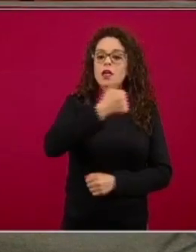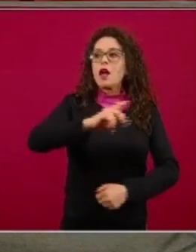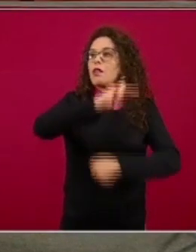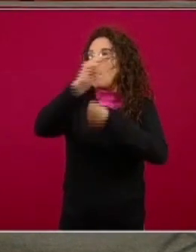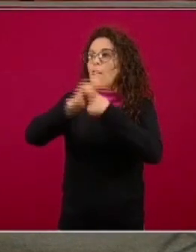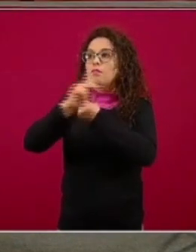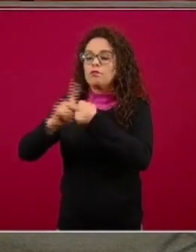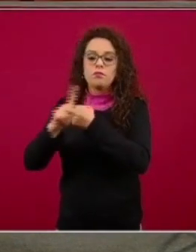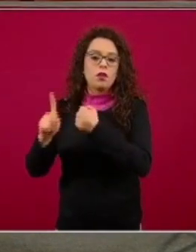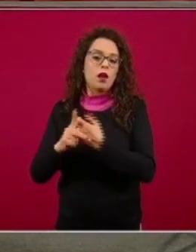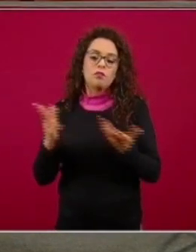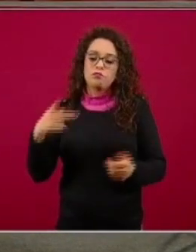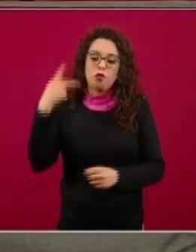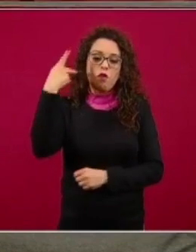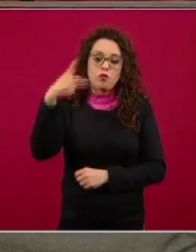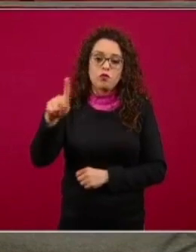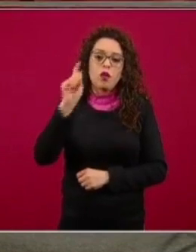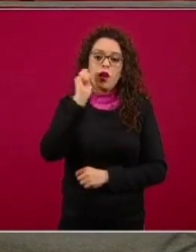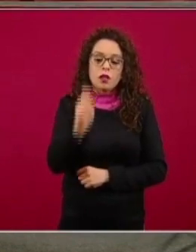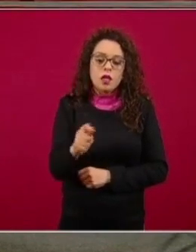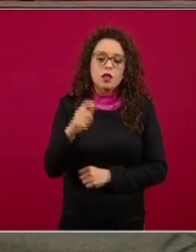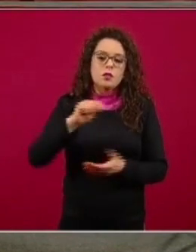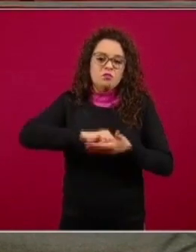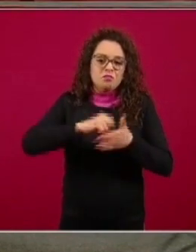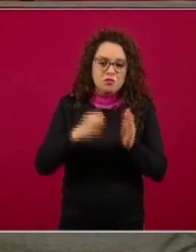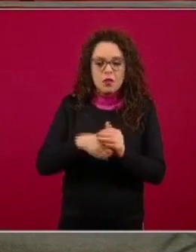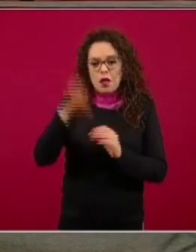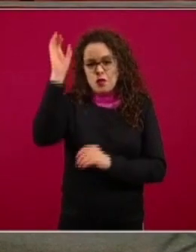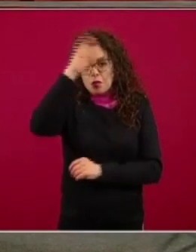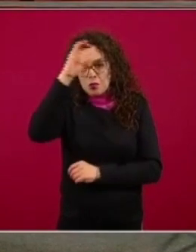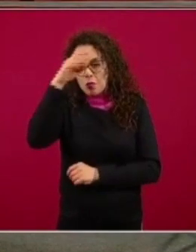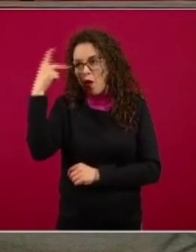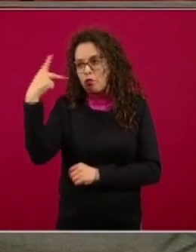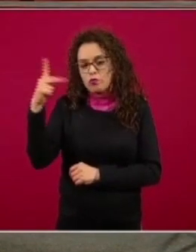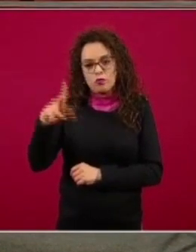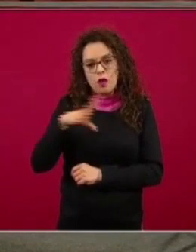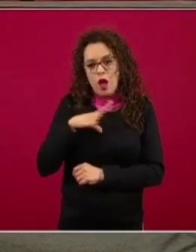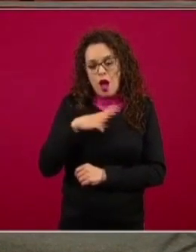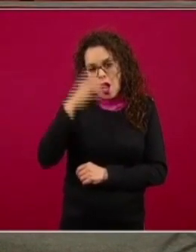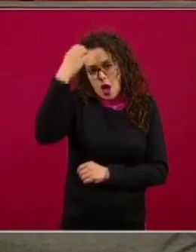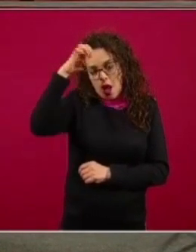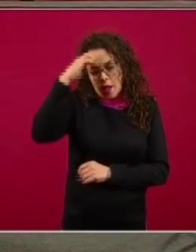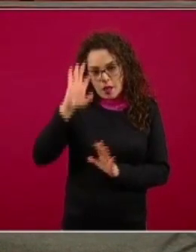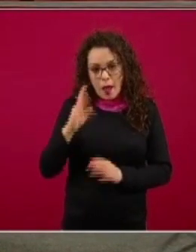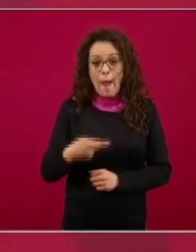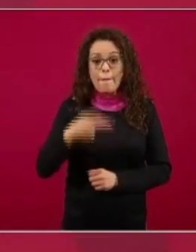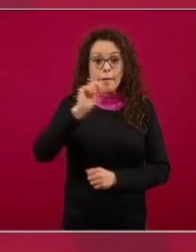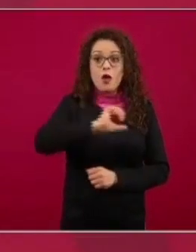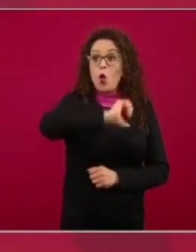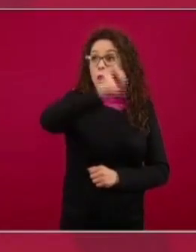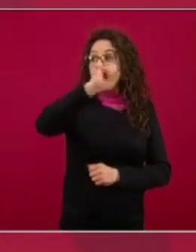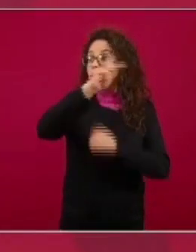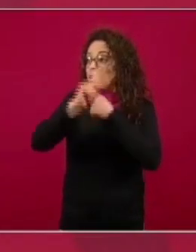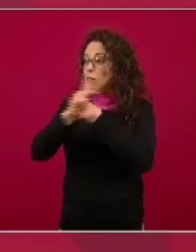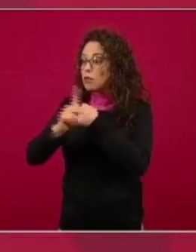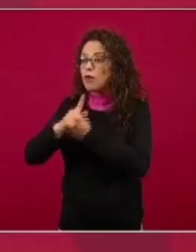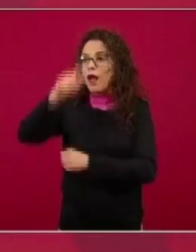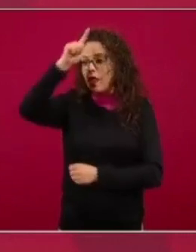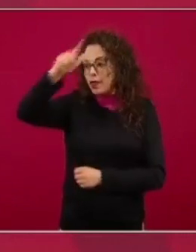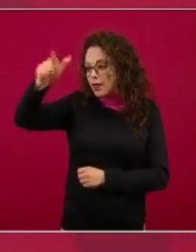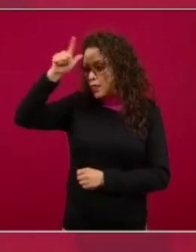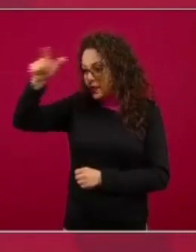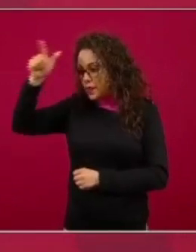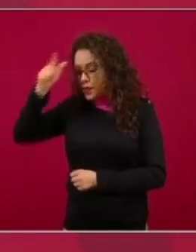país tiene sus capacidades técnicas y científicas lo que sí es muy importante es considerar las experiencias de otros países donde tenemos